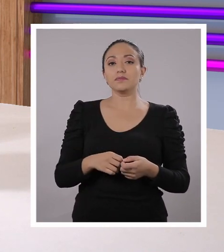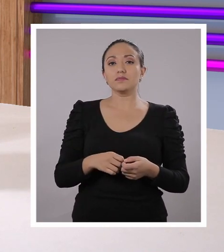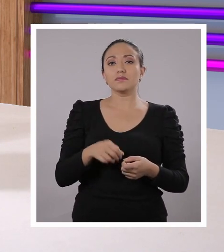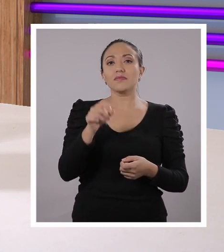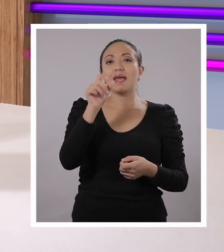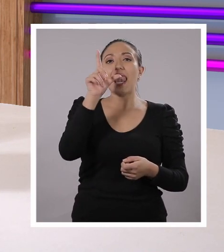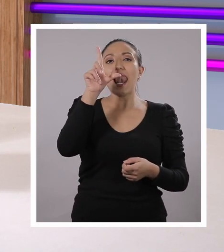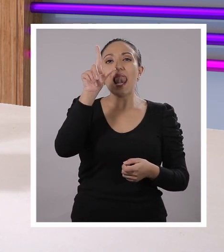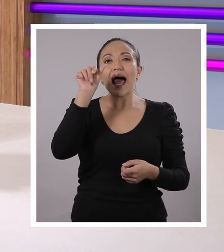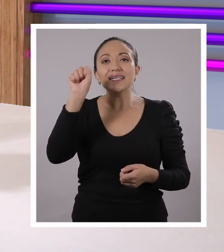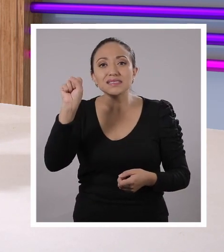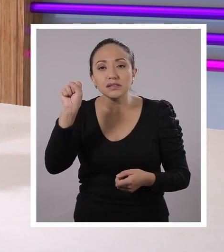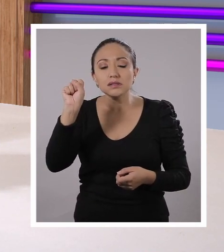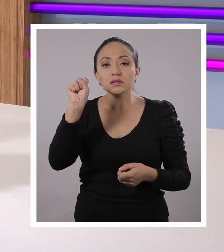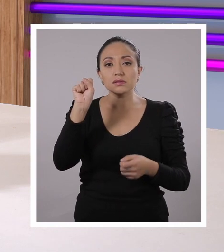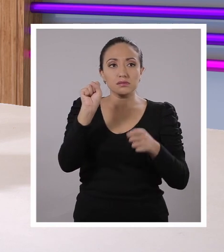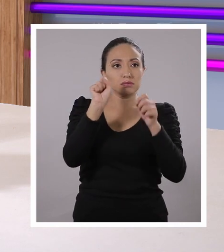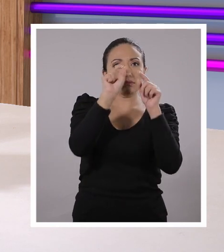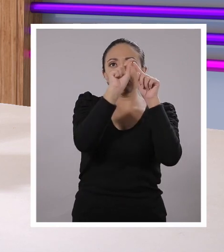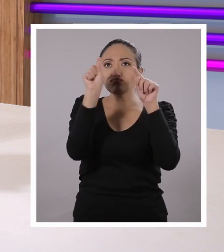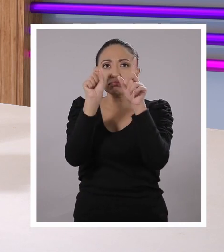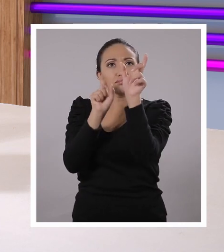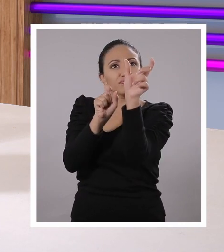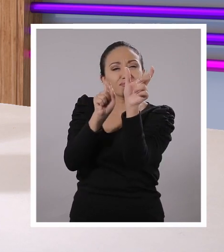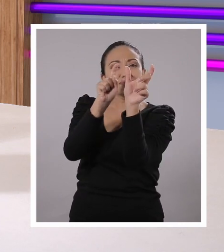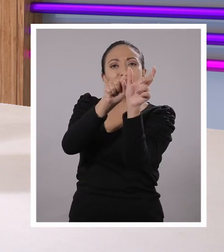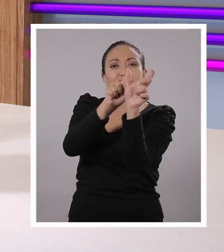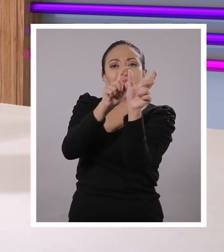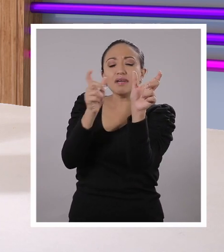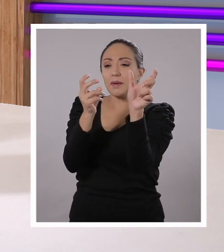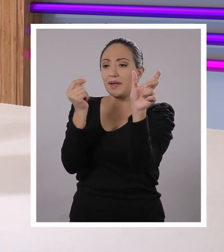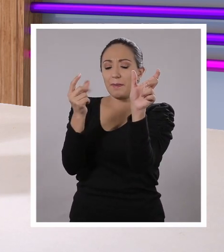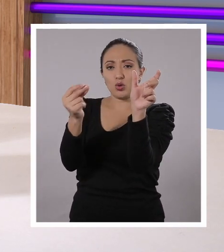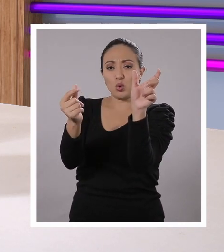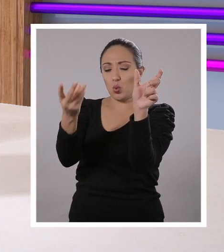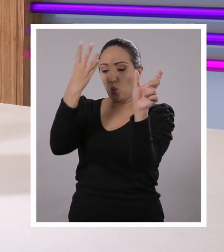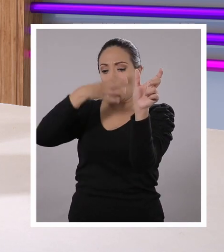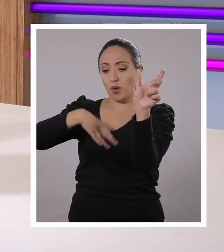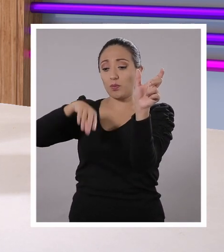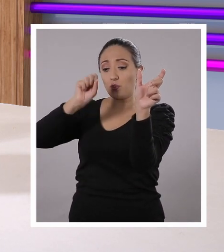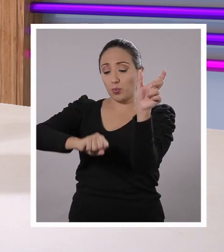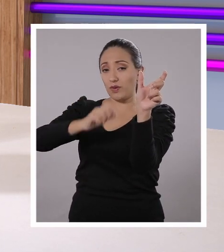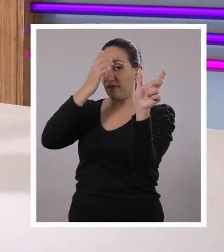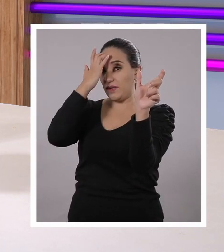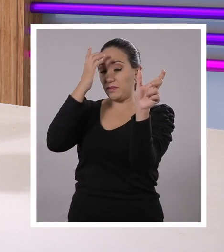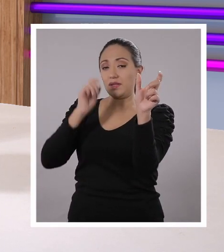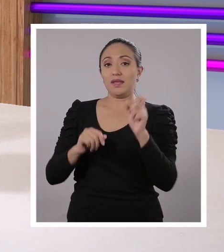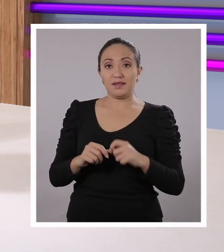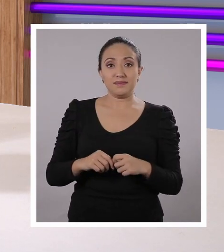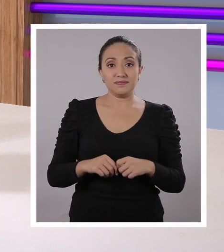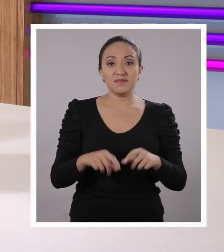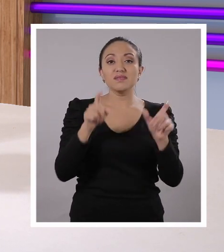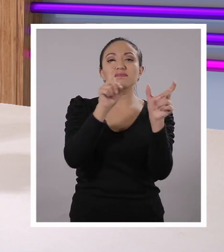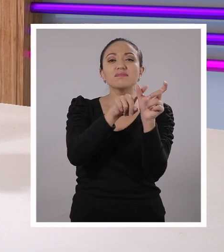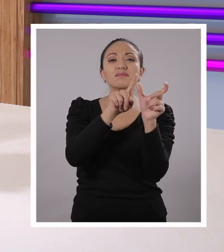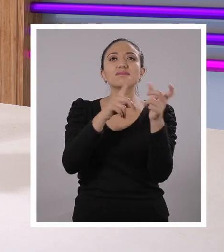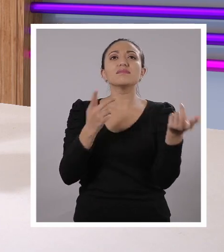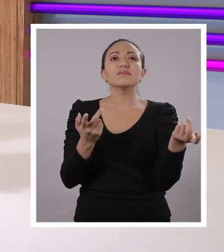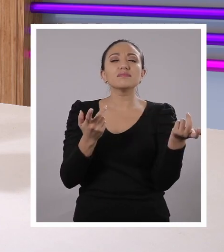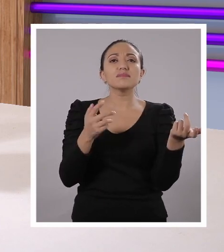Las... Se producen rápidamente dentro del cuerpo y pueden provocar enfermedades.